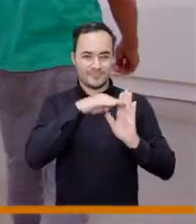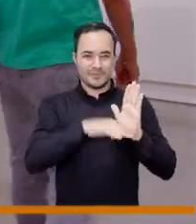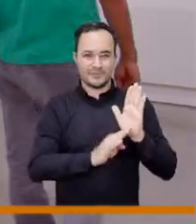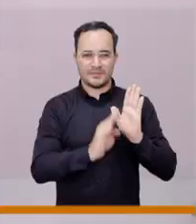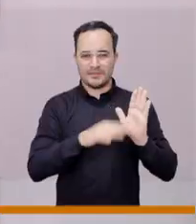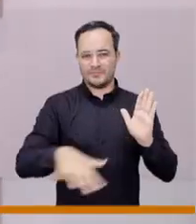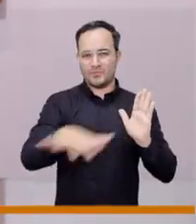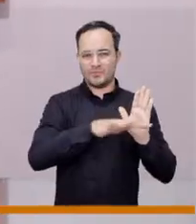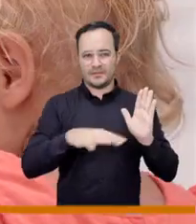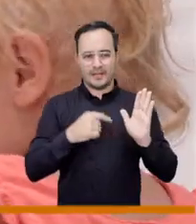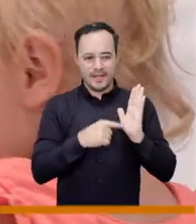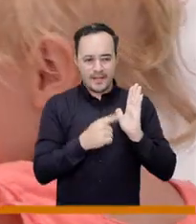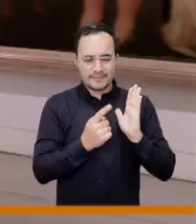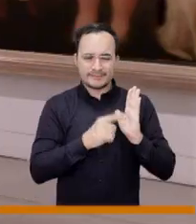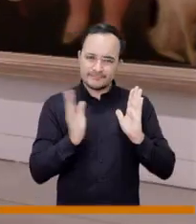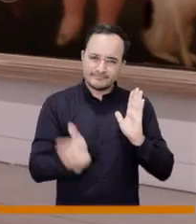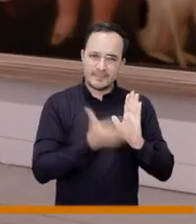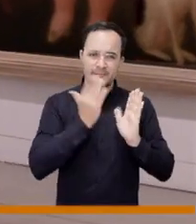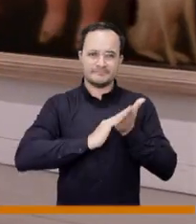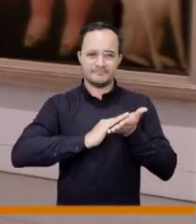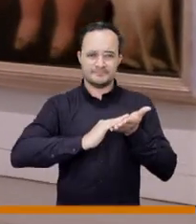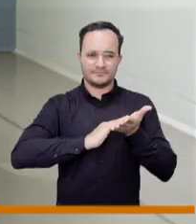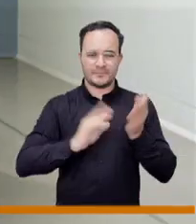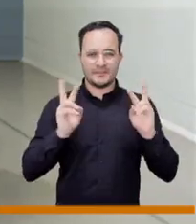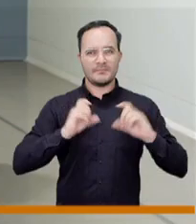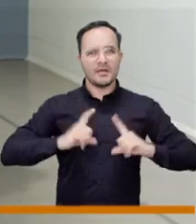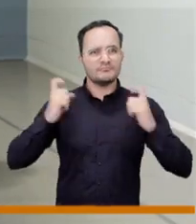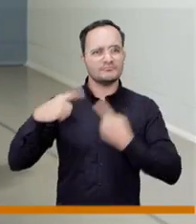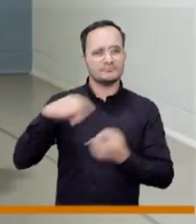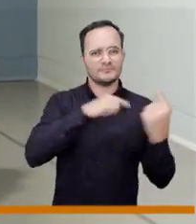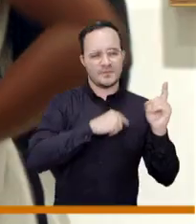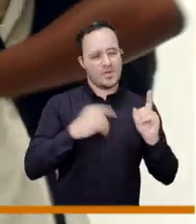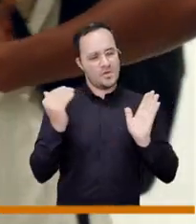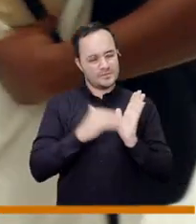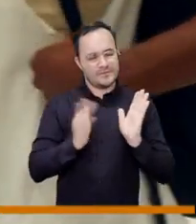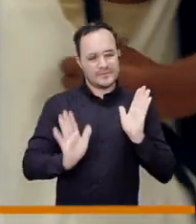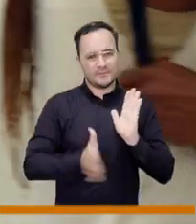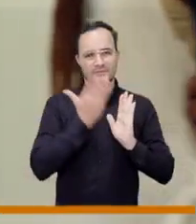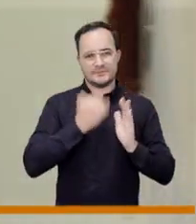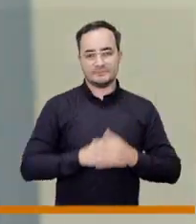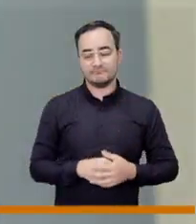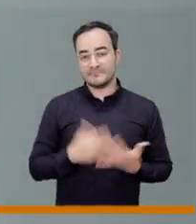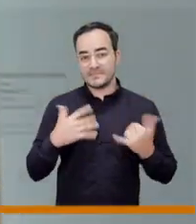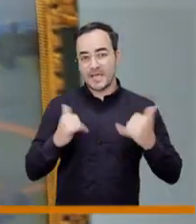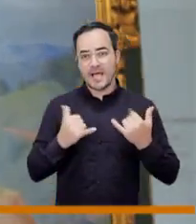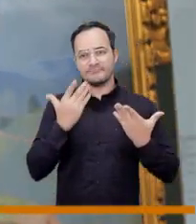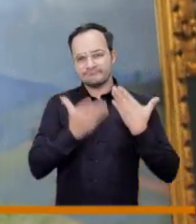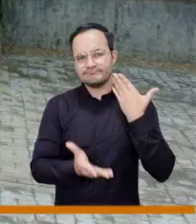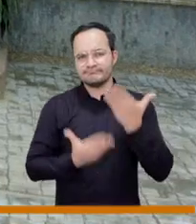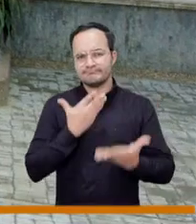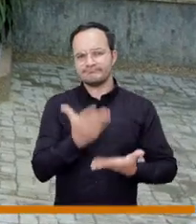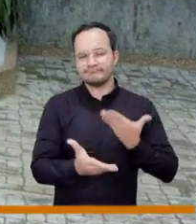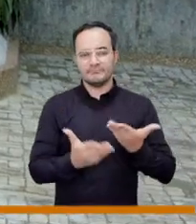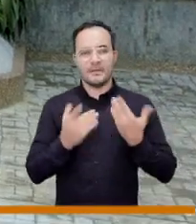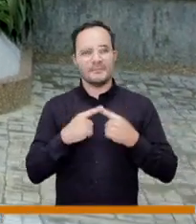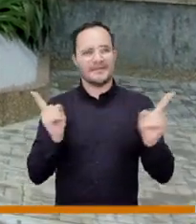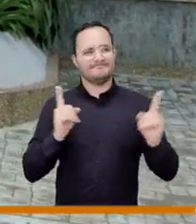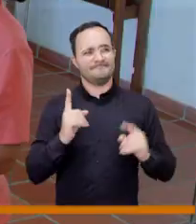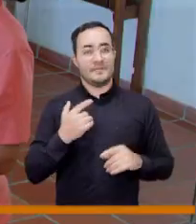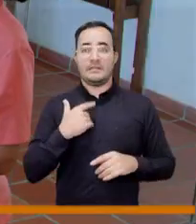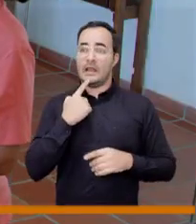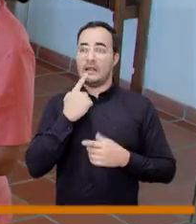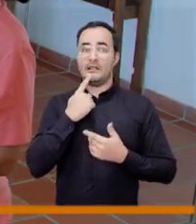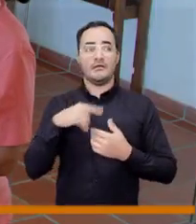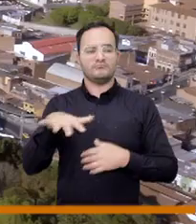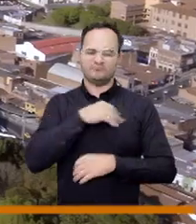política pública del turismo donde hemos venido aportando donde inclusive decimos que necesitamos darle mucho apoyo a la